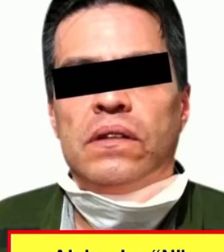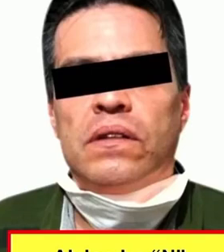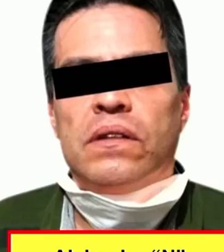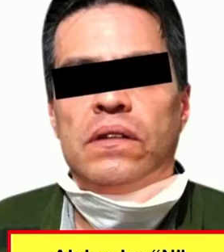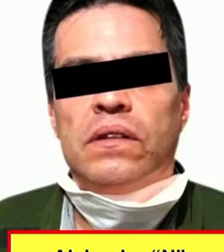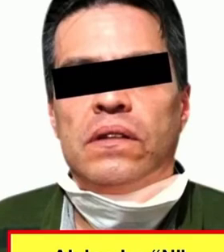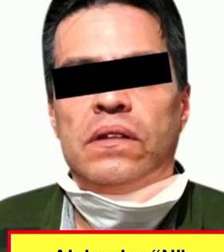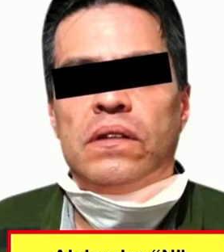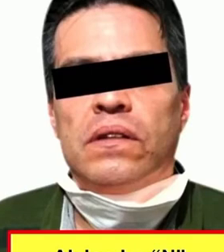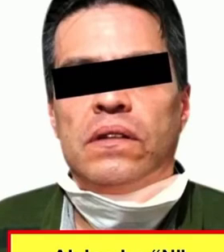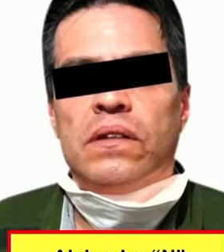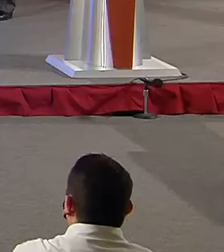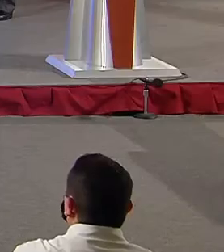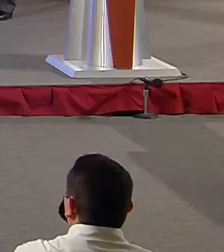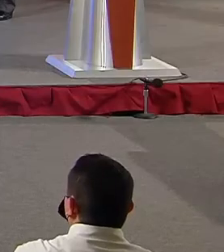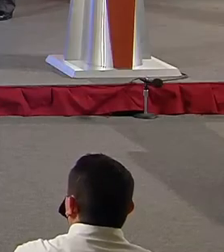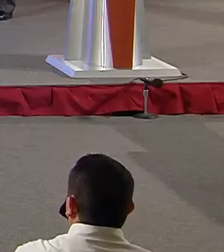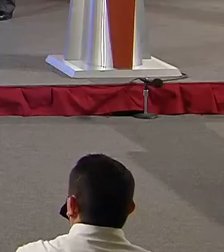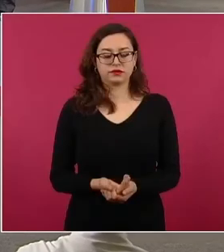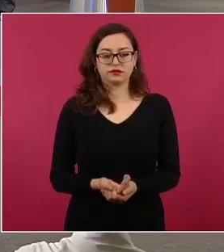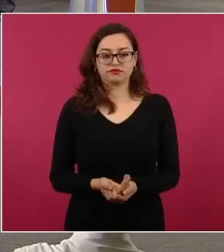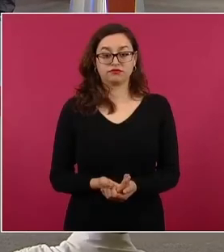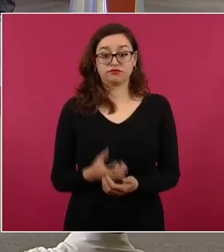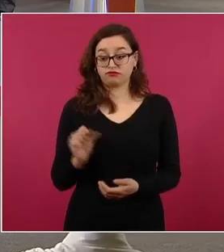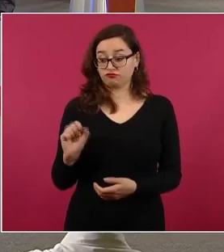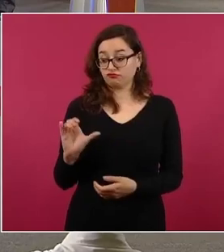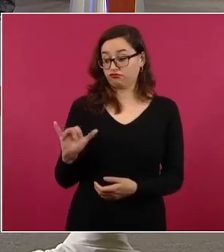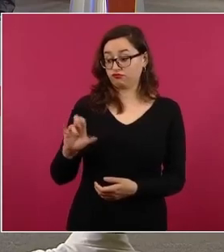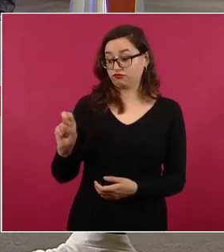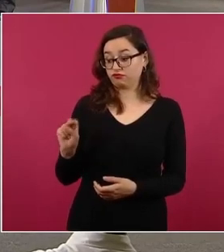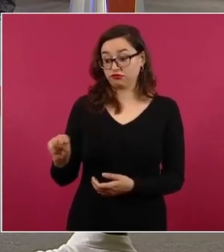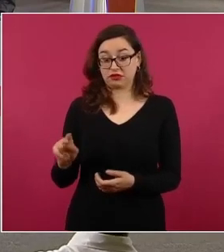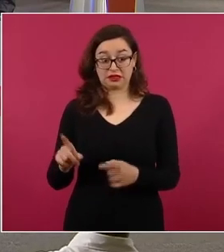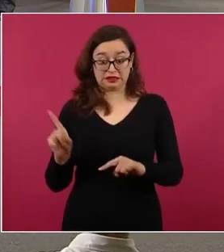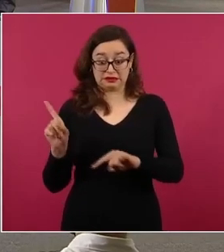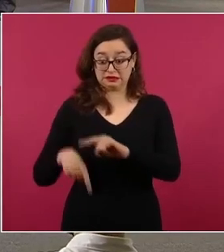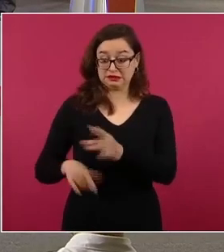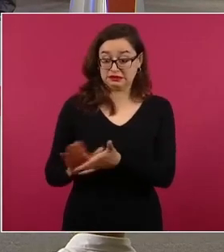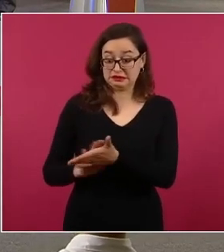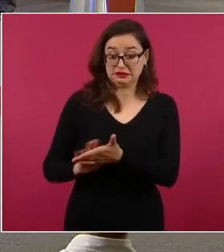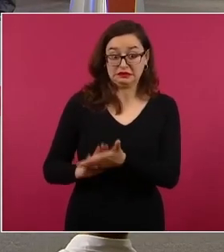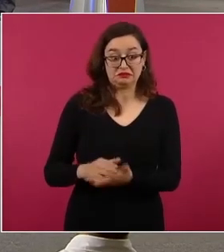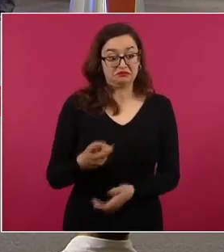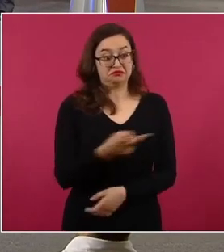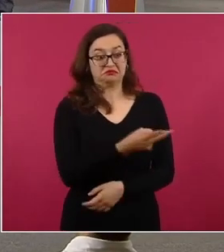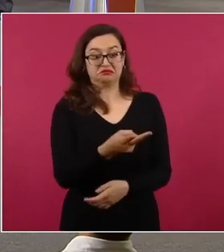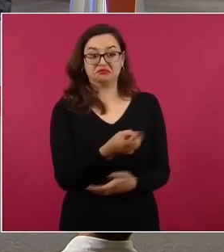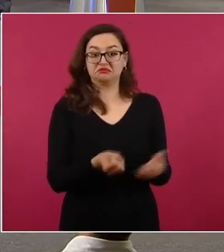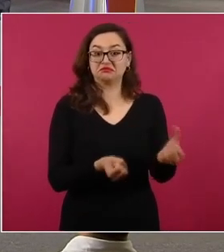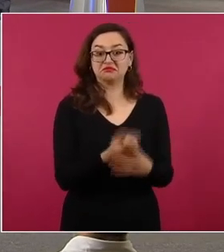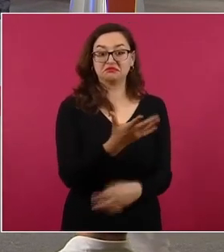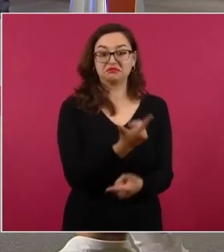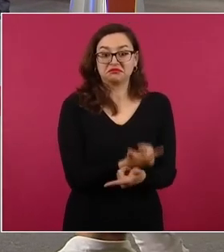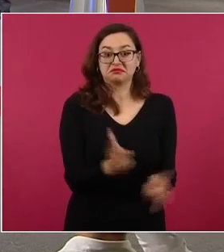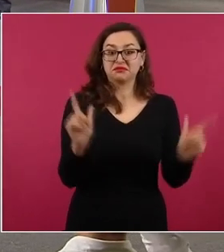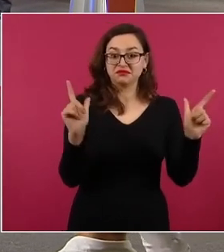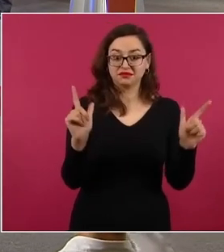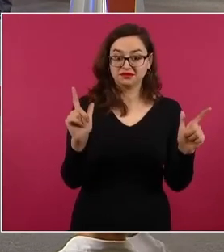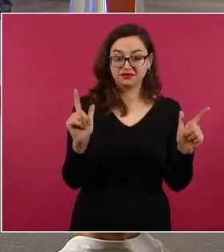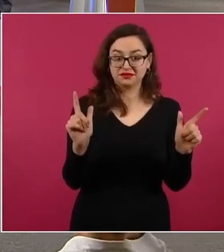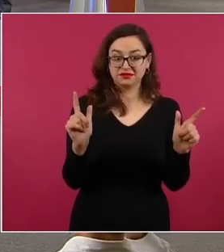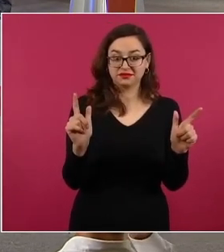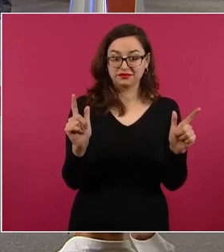si se invalidara el artículo 19 constitucional. Siguiente. Ahora bien, sobre algunas